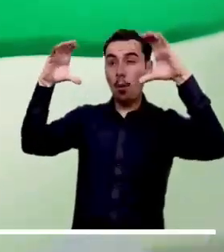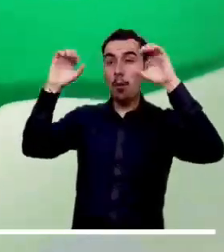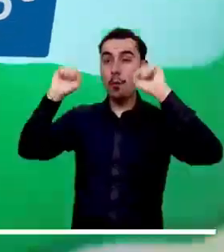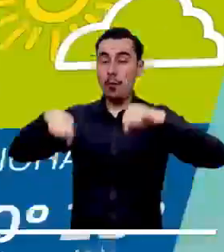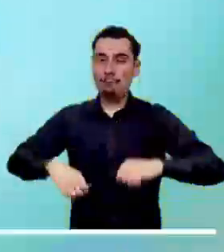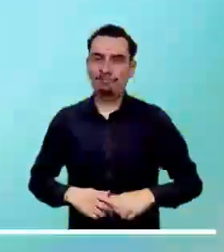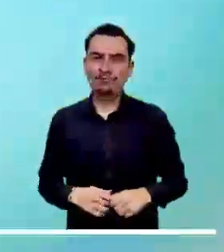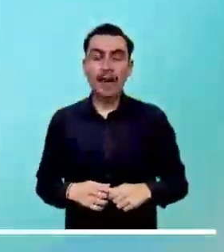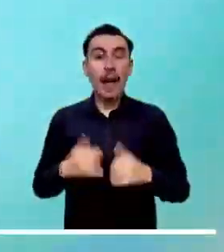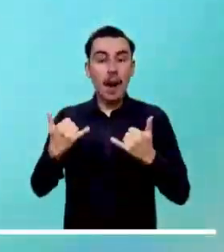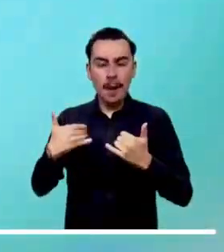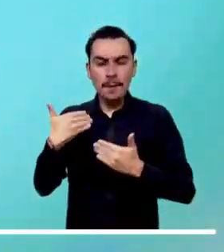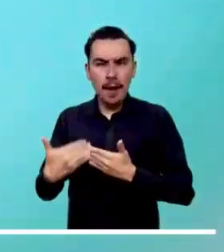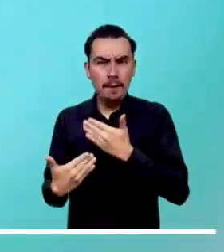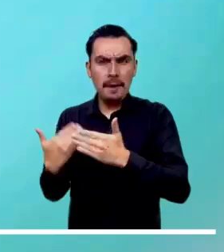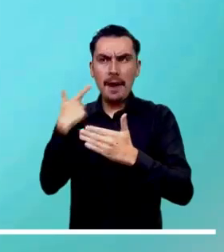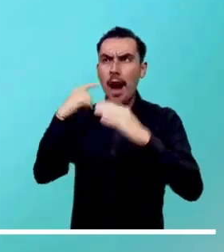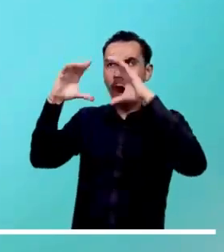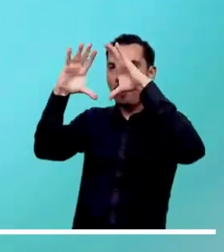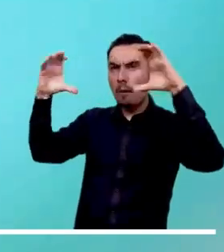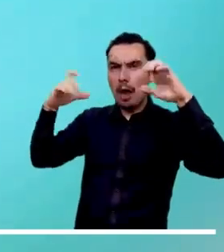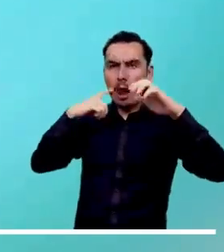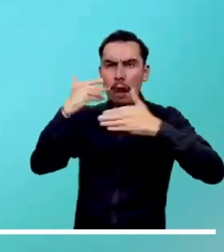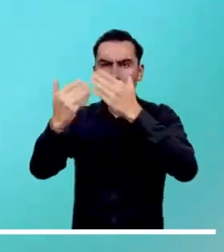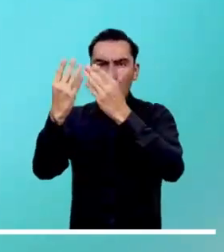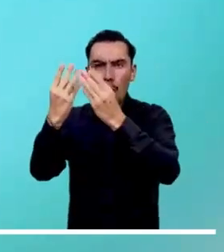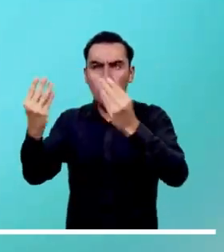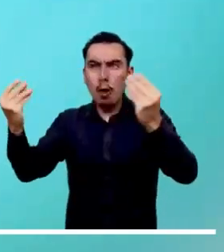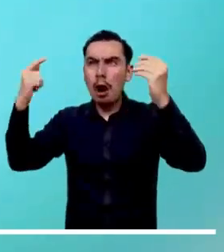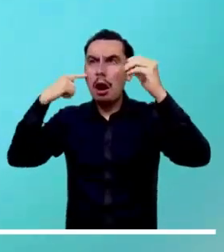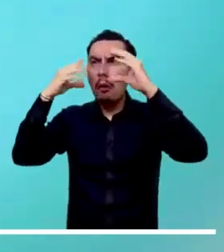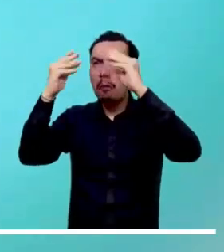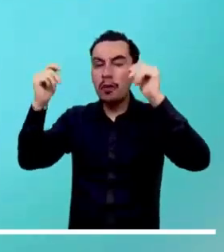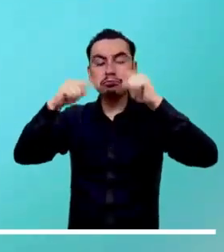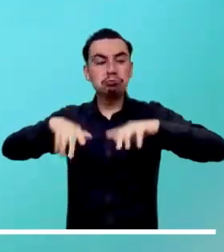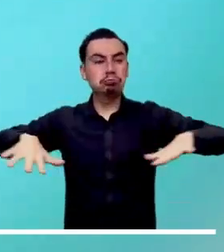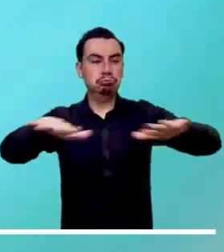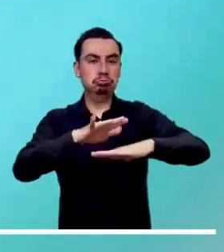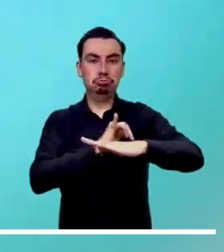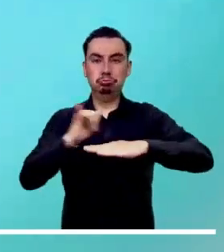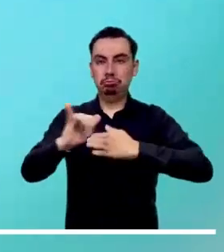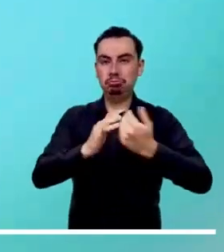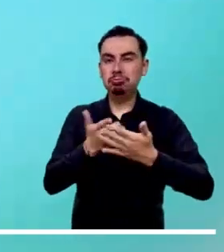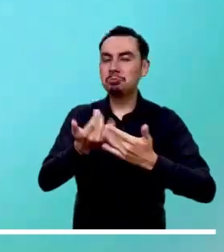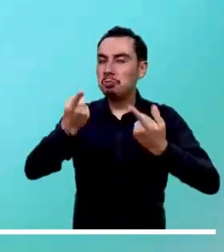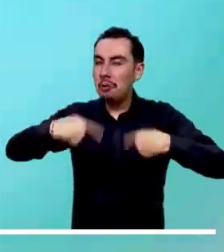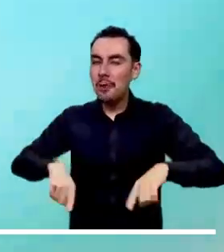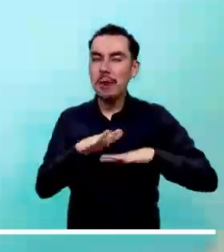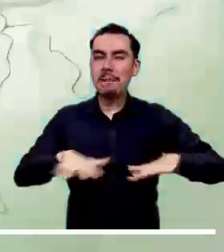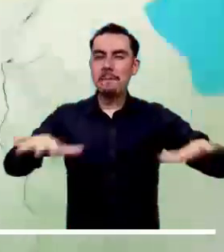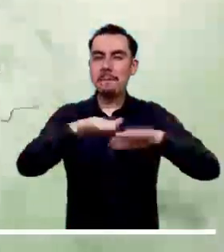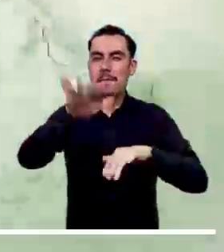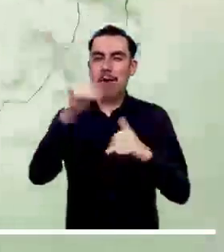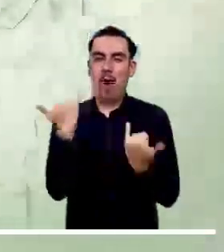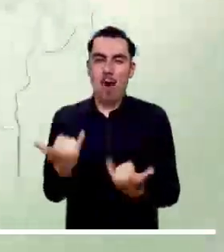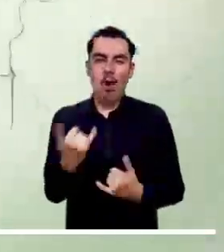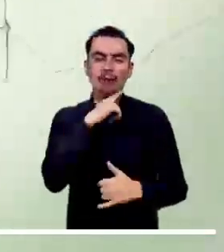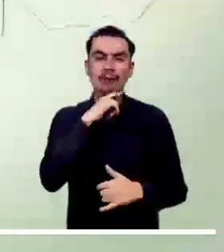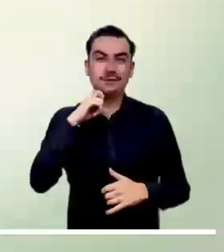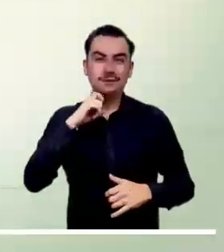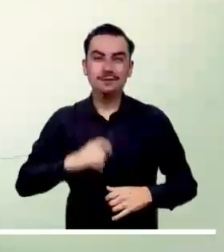En el archipiélago los pronósticos anuncian condiciones secas, acompañadas de cielo entre parcial y ligeramente nublado.